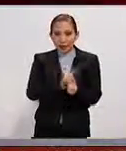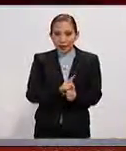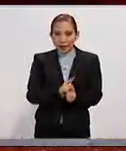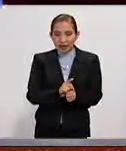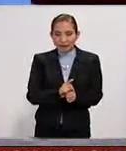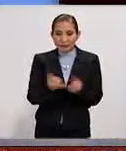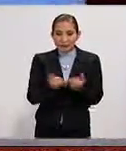Igualmente, hasta luego.